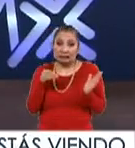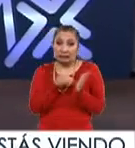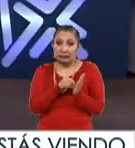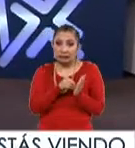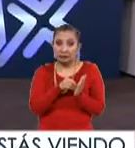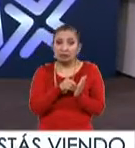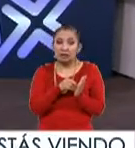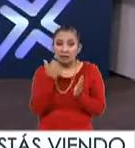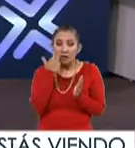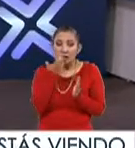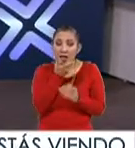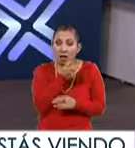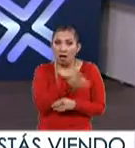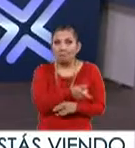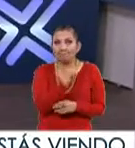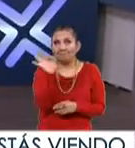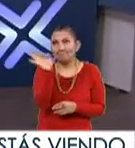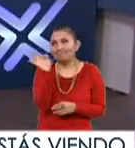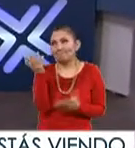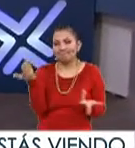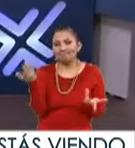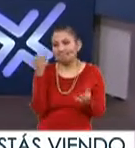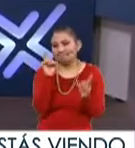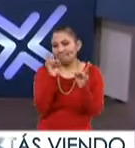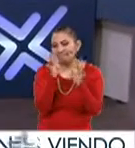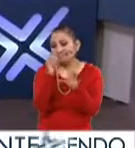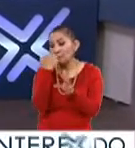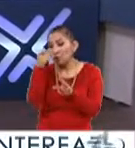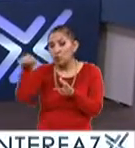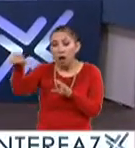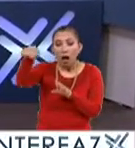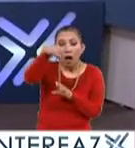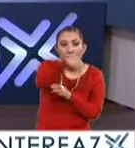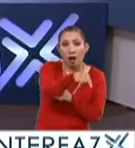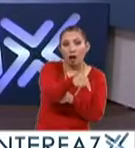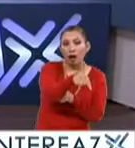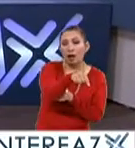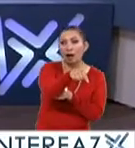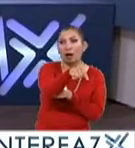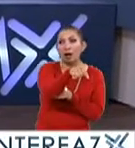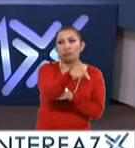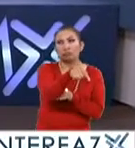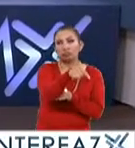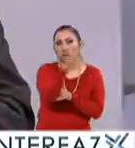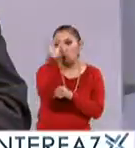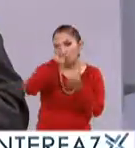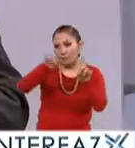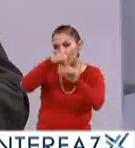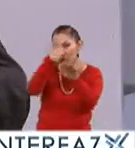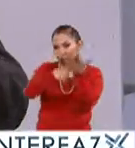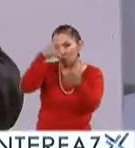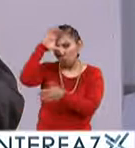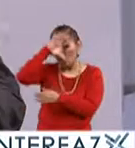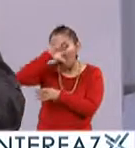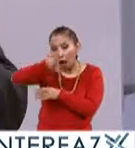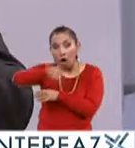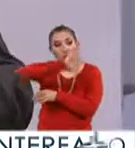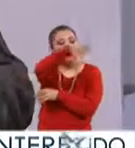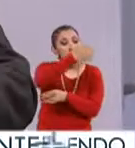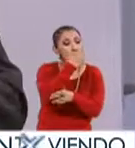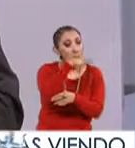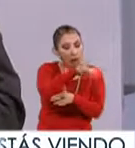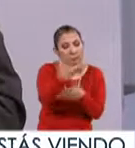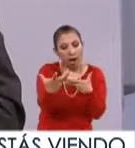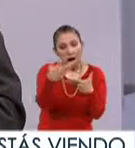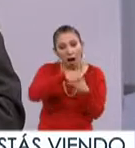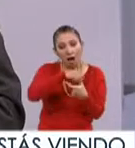hecho, se pretende que, a excepción de las escuelas que son interculturales, en las demás escuelas